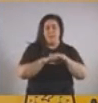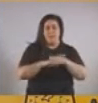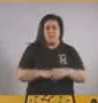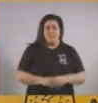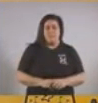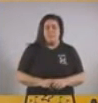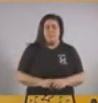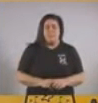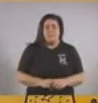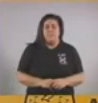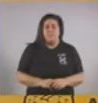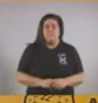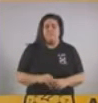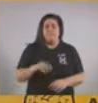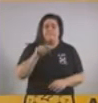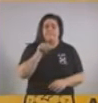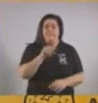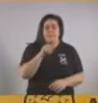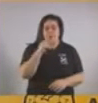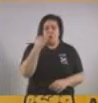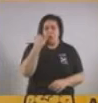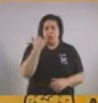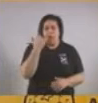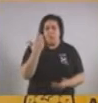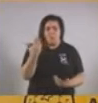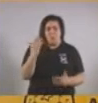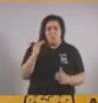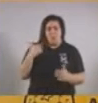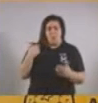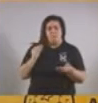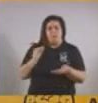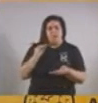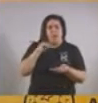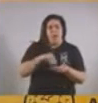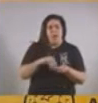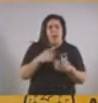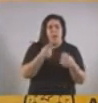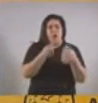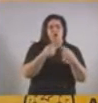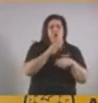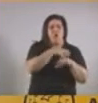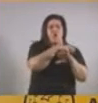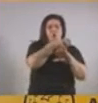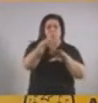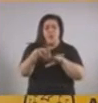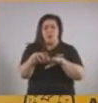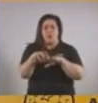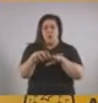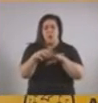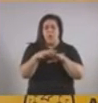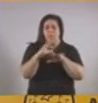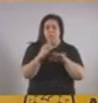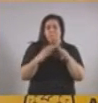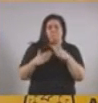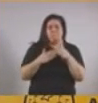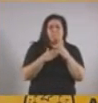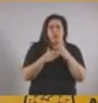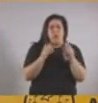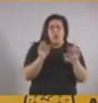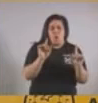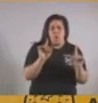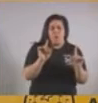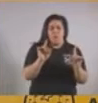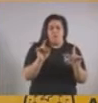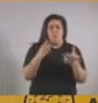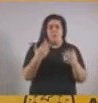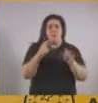Y a esto, que ya estaba vigente, se suma el hecho de que los comercios que no sean esenciales van a tener que atender